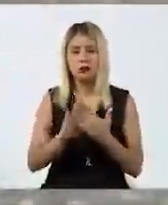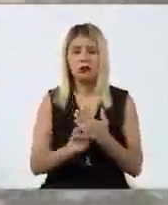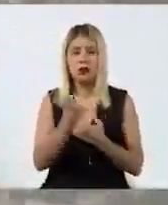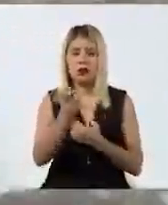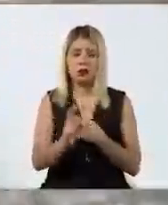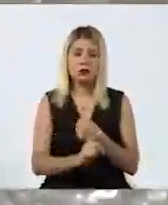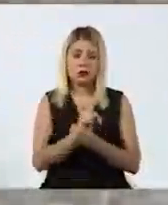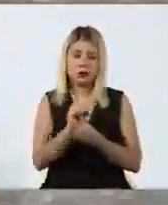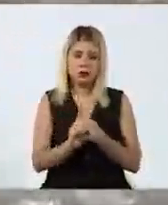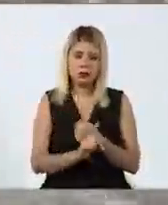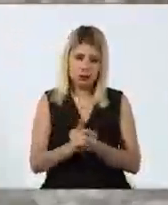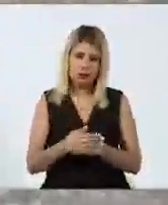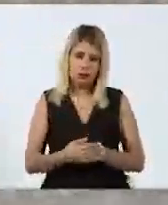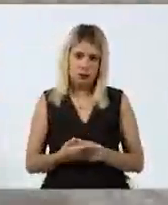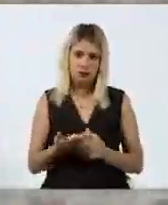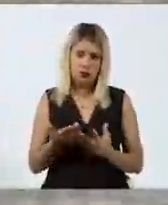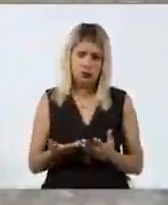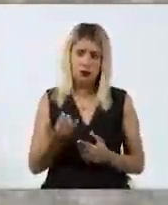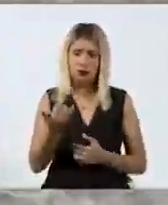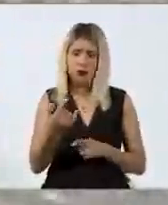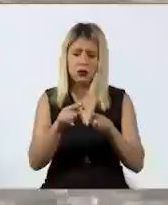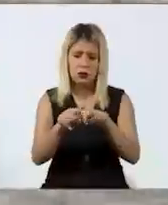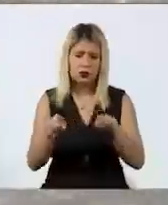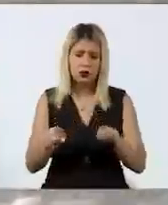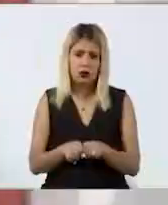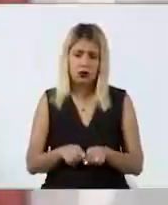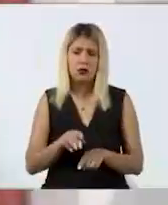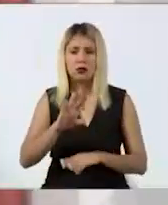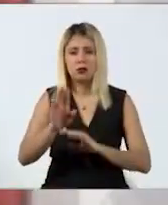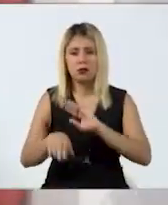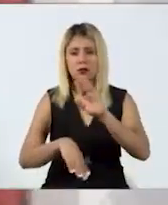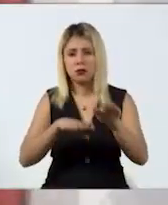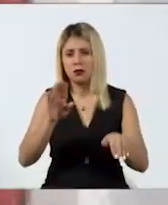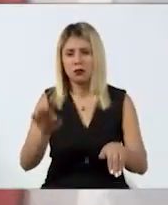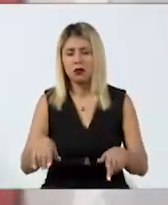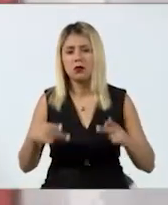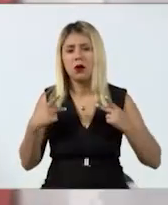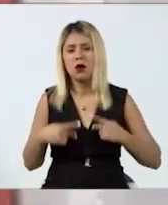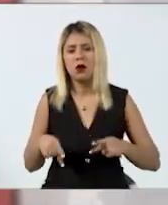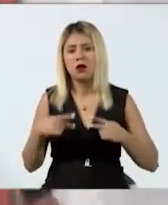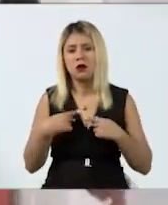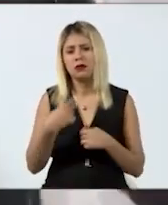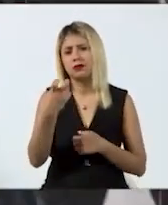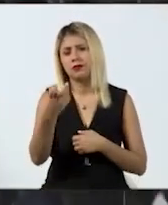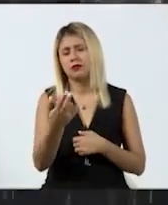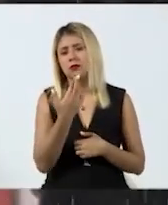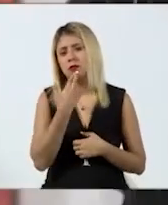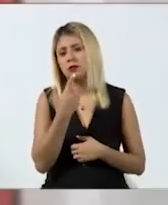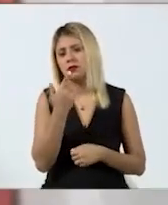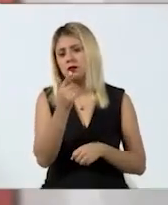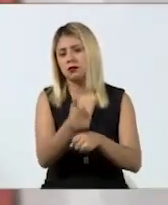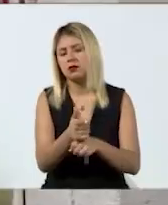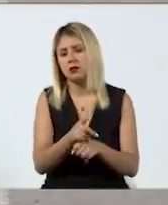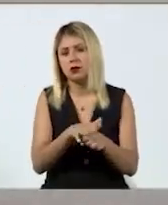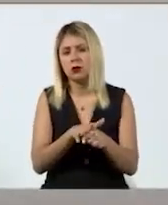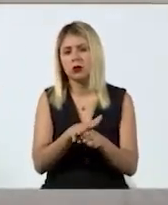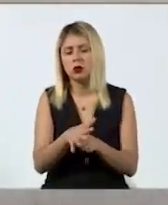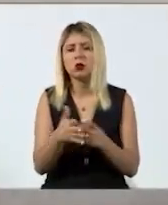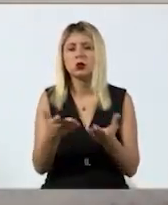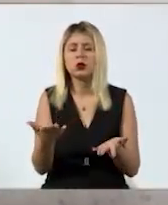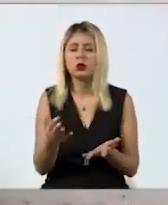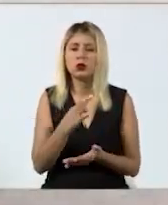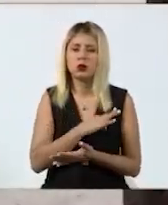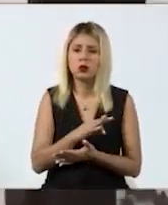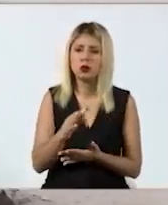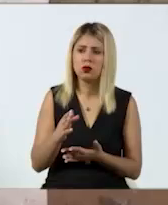circunstancias y sobre todo la pérdida de vidas. Entonces hemos estado buscando el instrumentar las cuencas que tengan